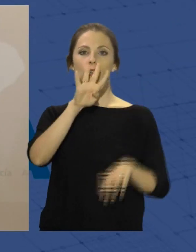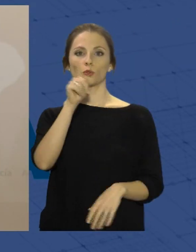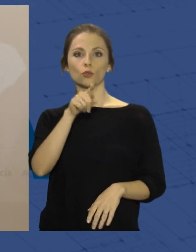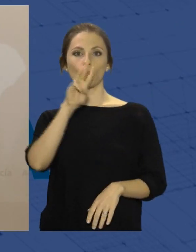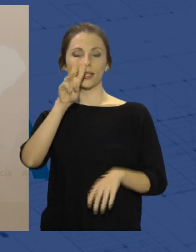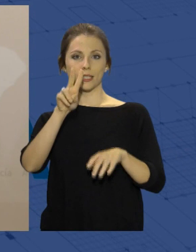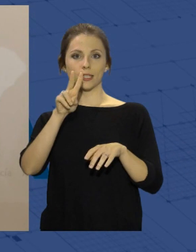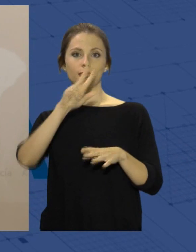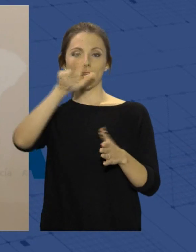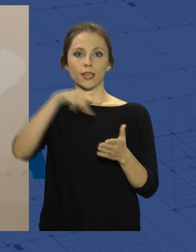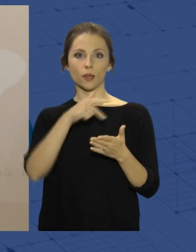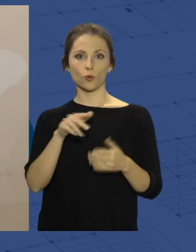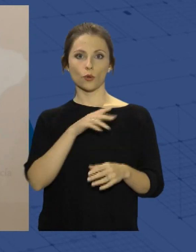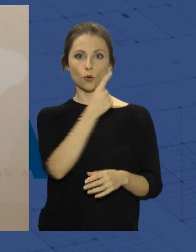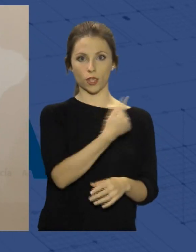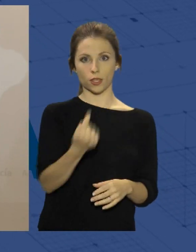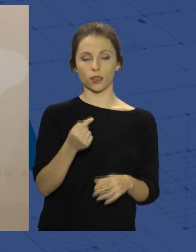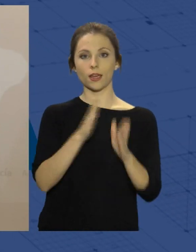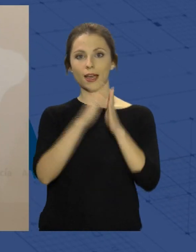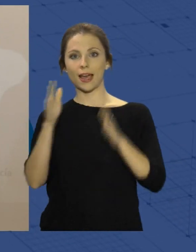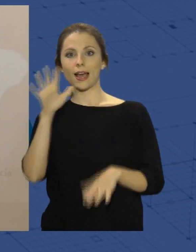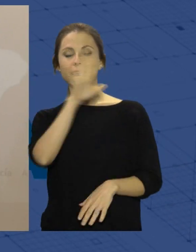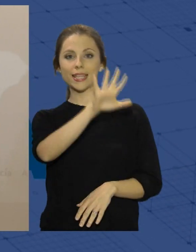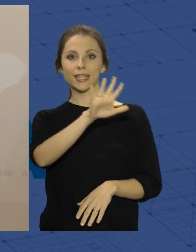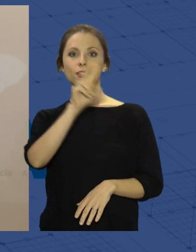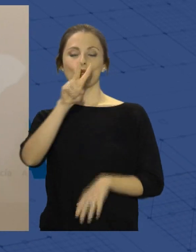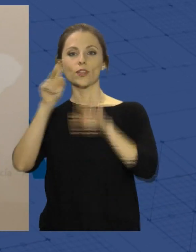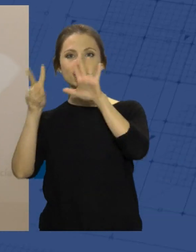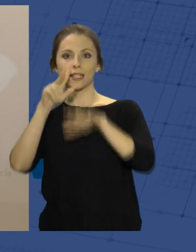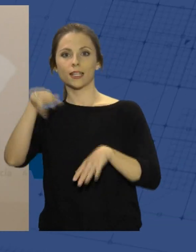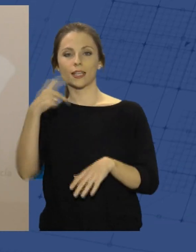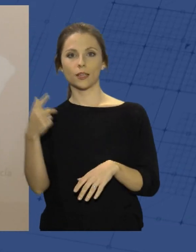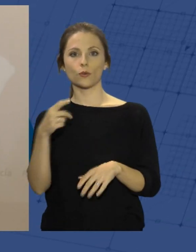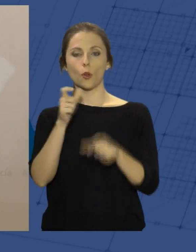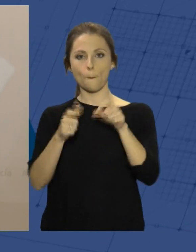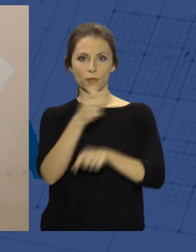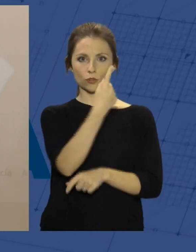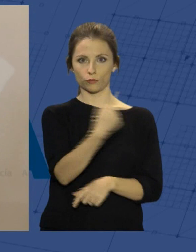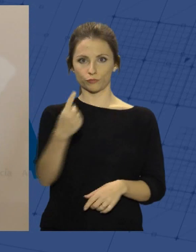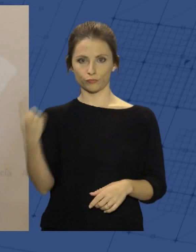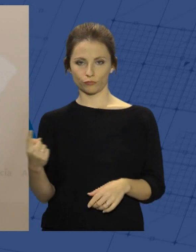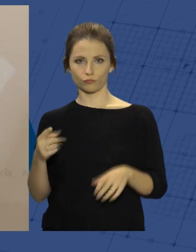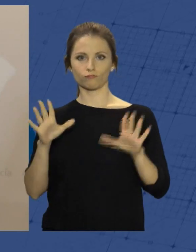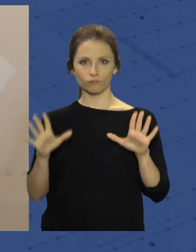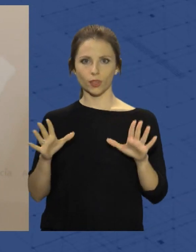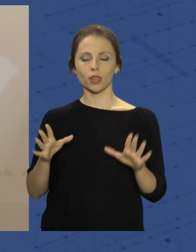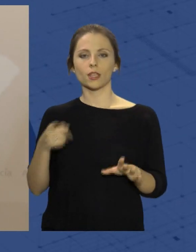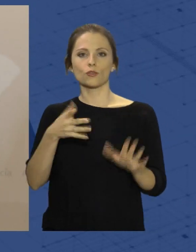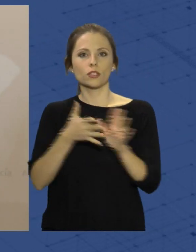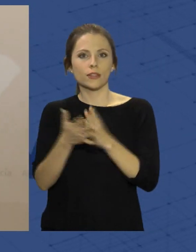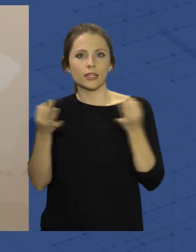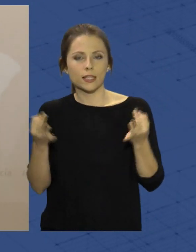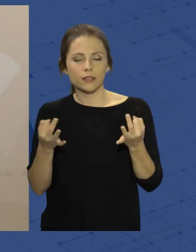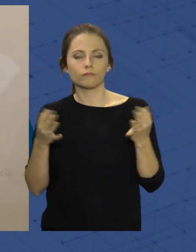euros por habitante a 527 euros por habitante en inversiones provincializadas. Es decir, no que